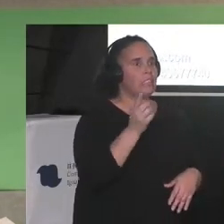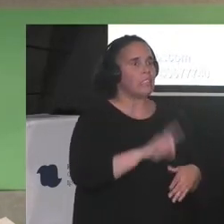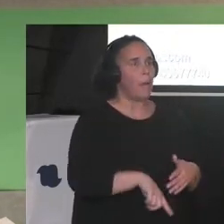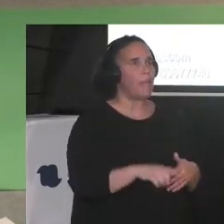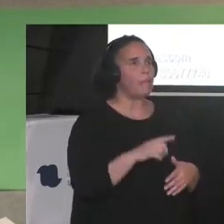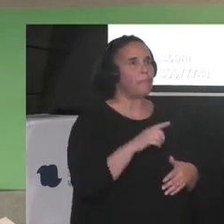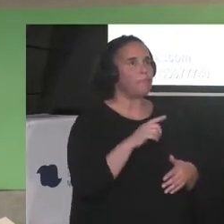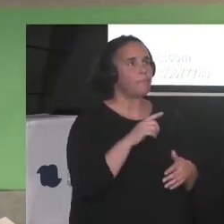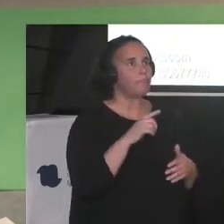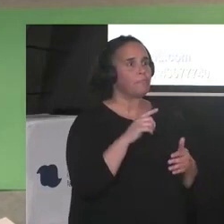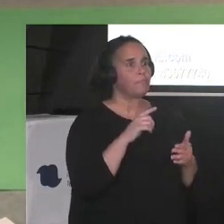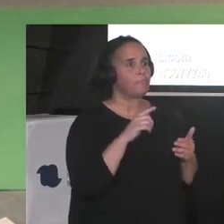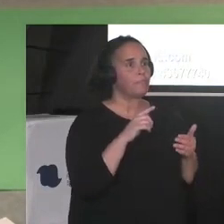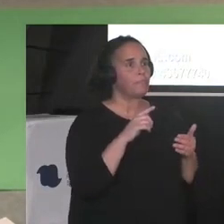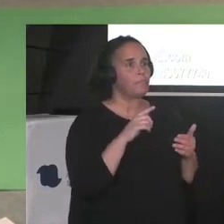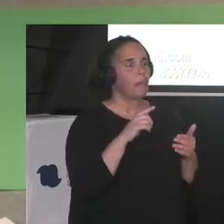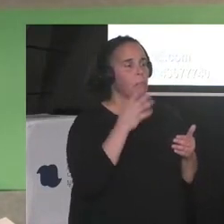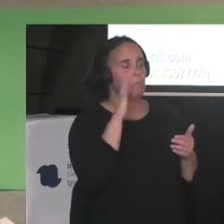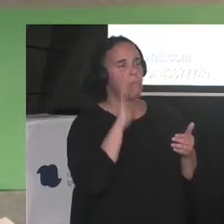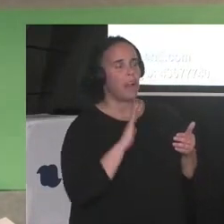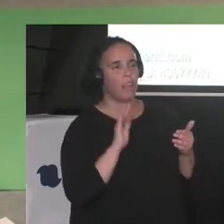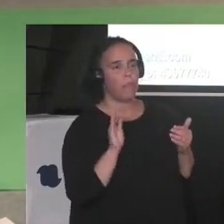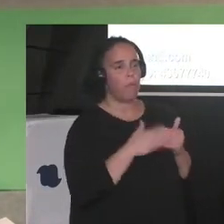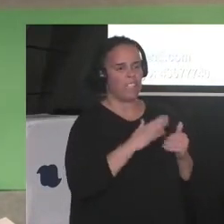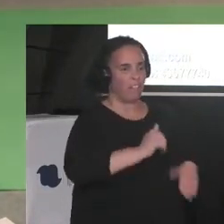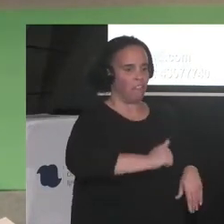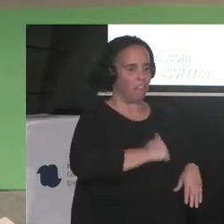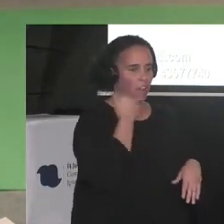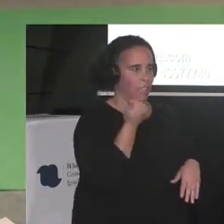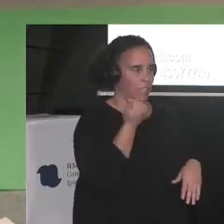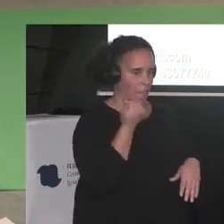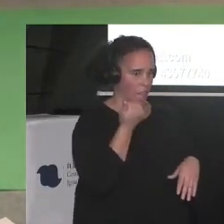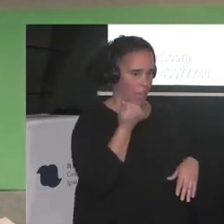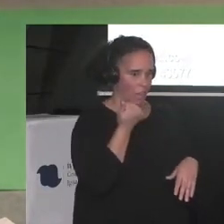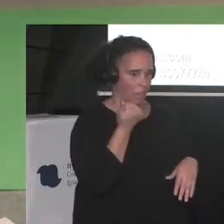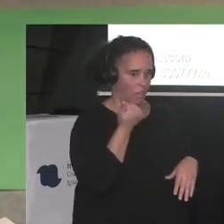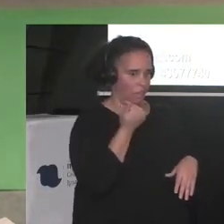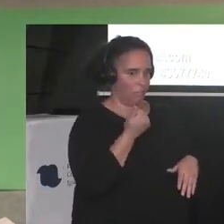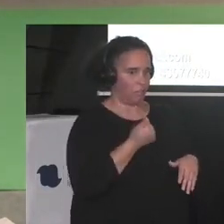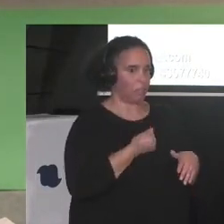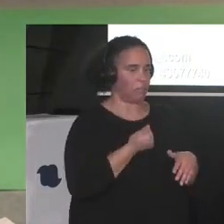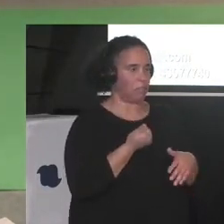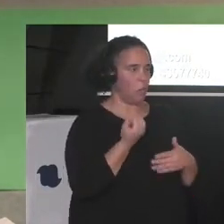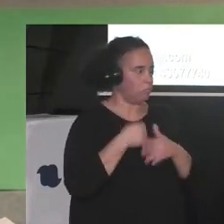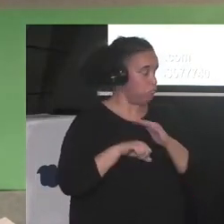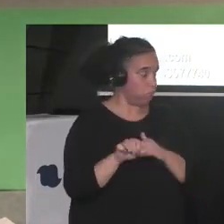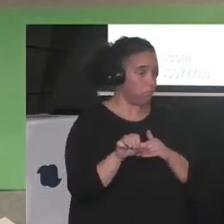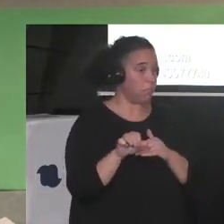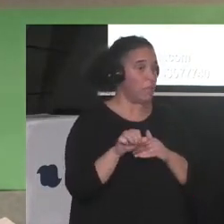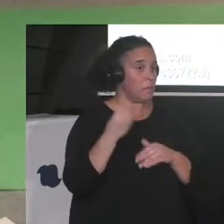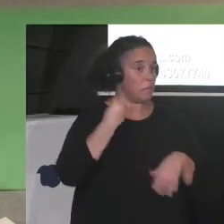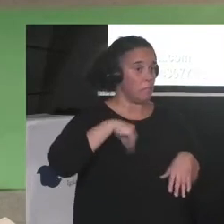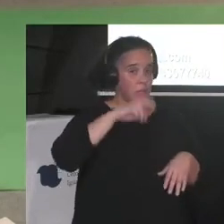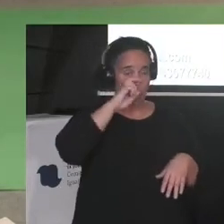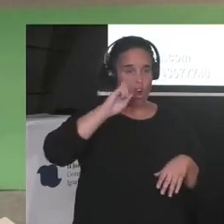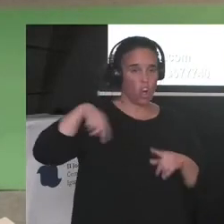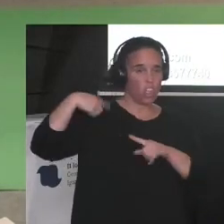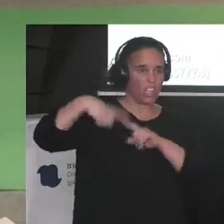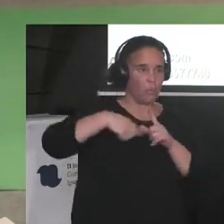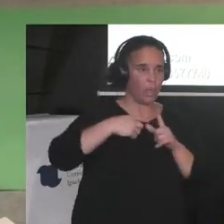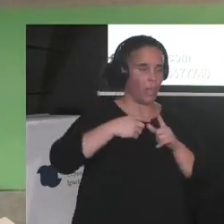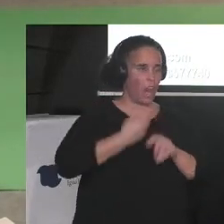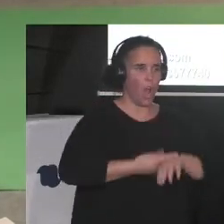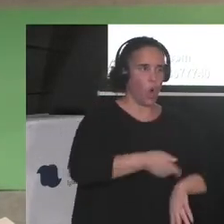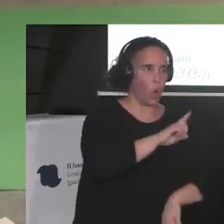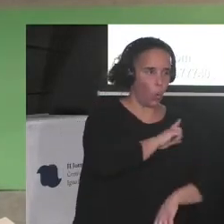despertó una reacción brutal y organizada de los sectores conservadores, ultras y élites dominantes en